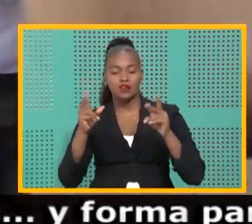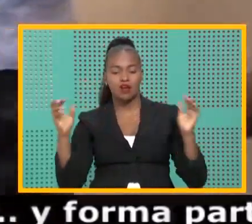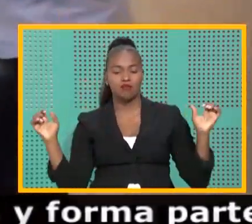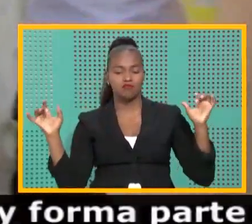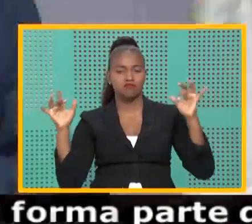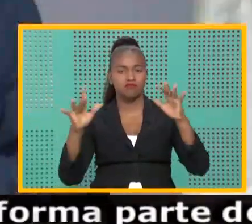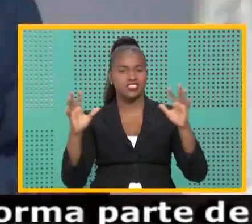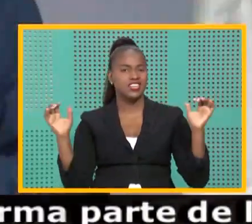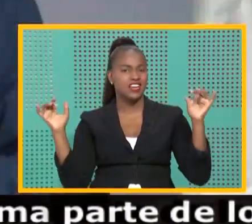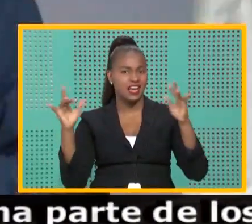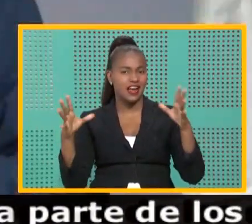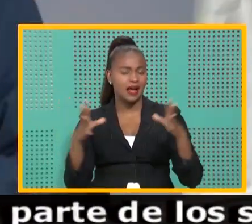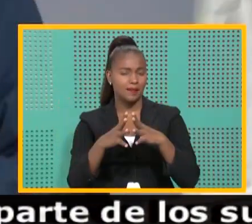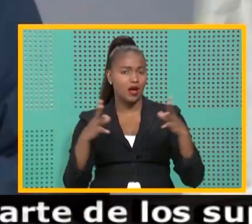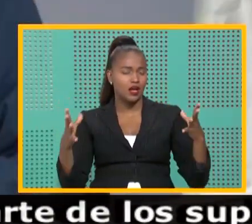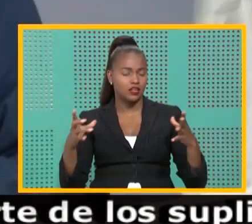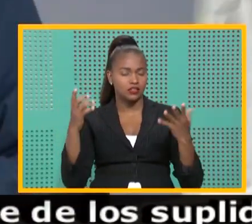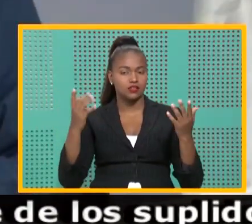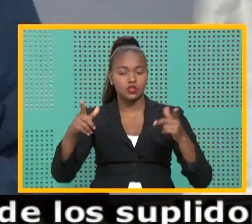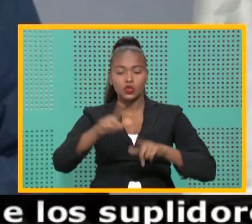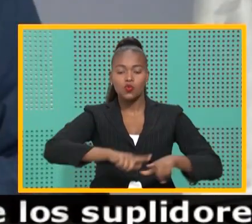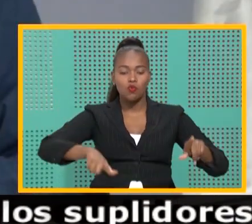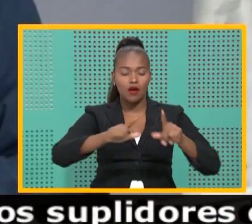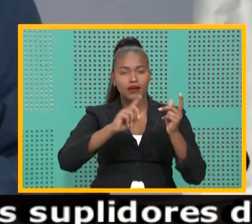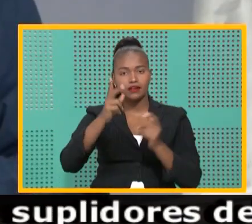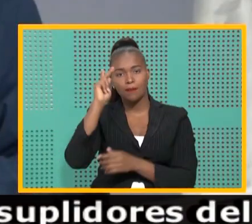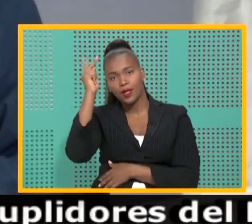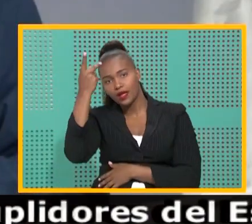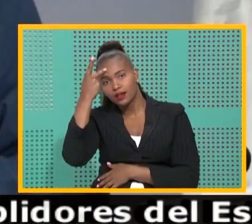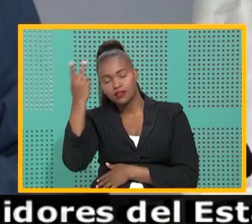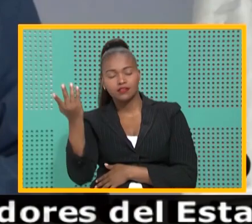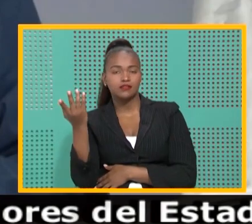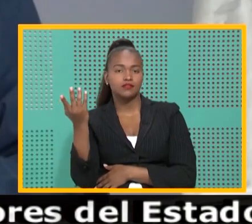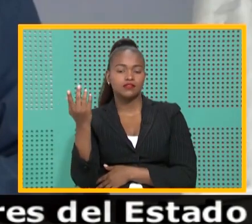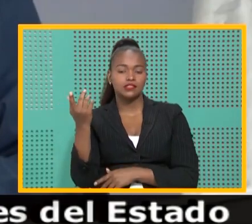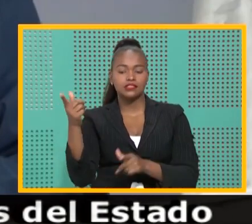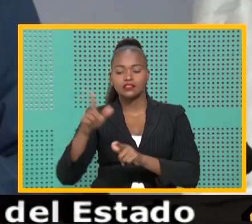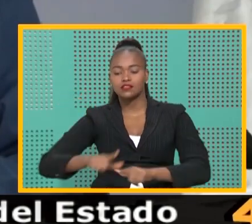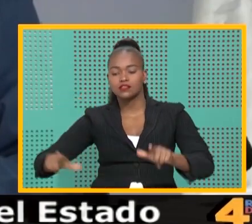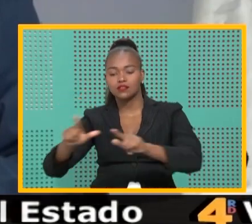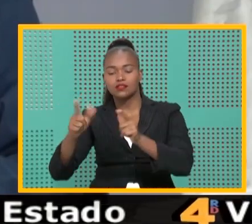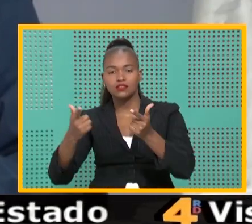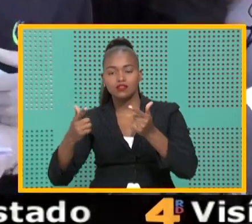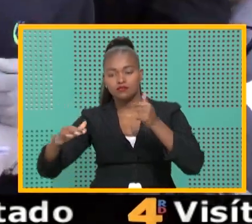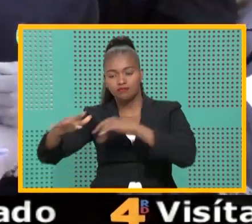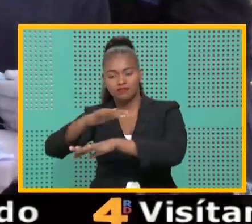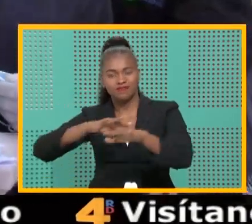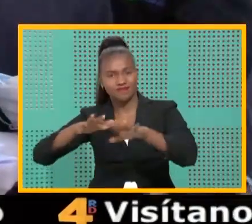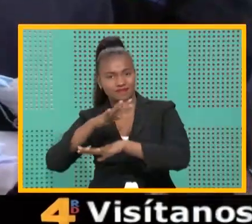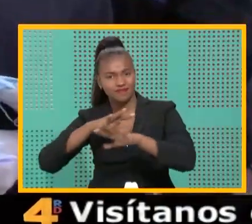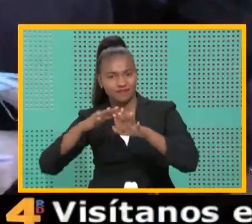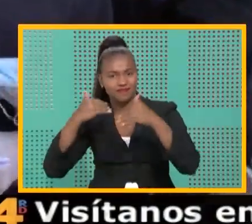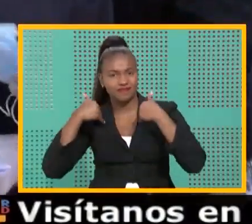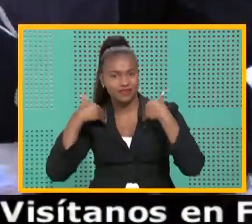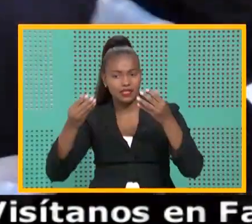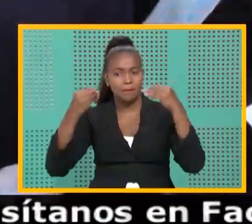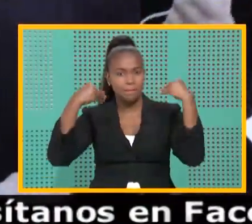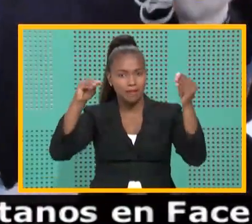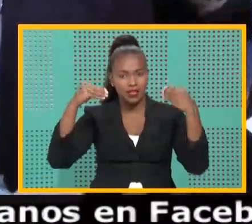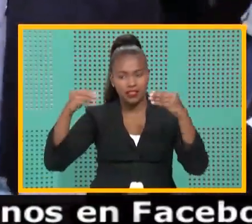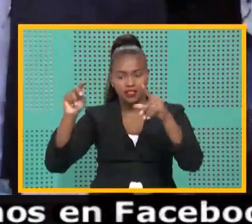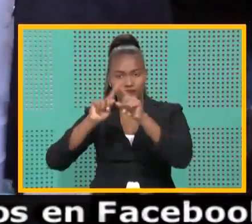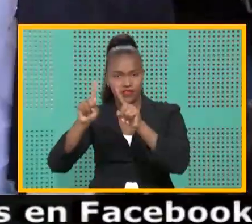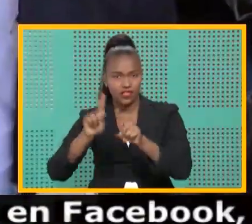personas, en el espacio público, en los lugares de expendio de bienes y